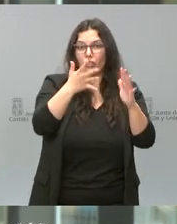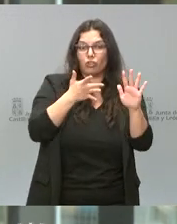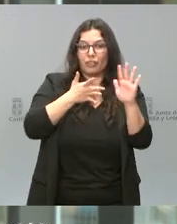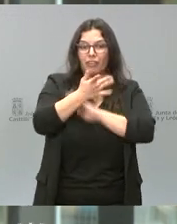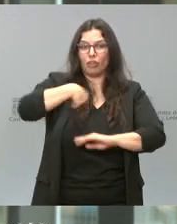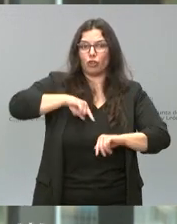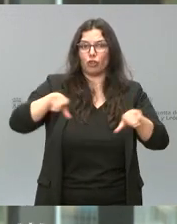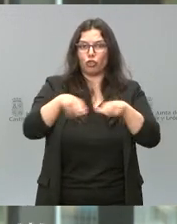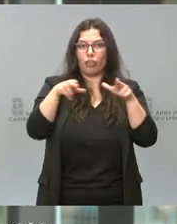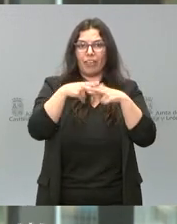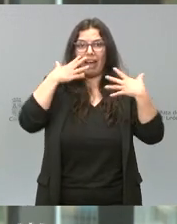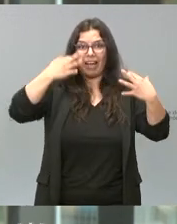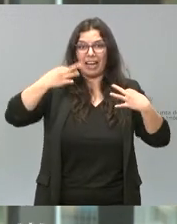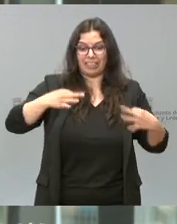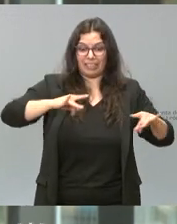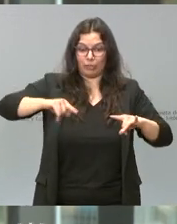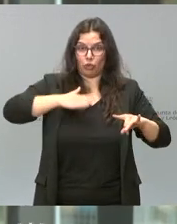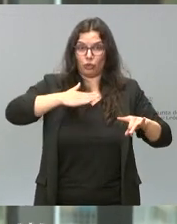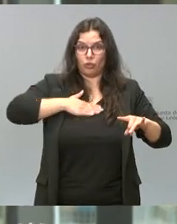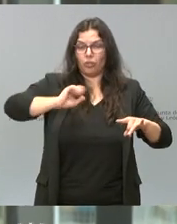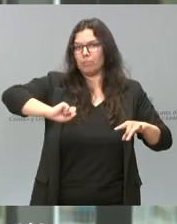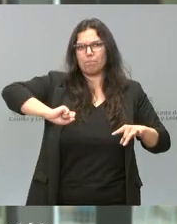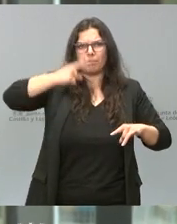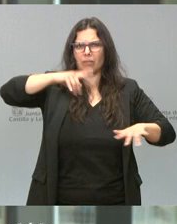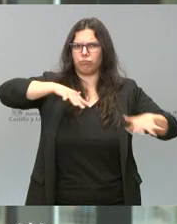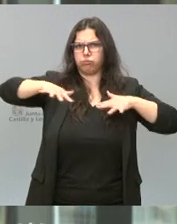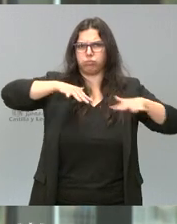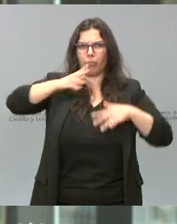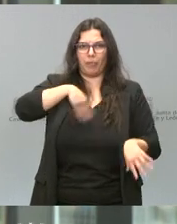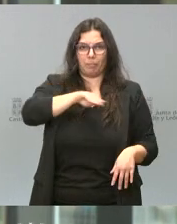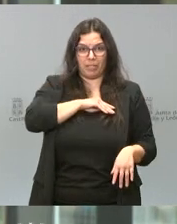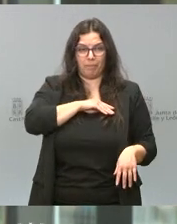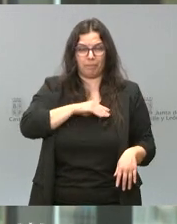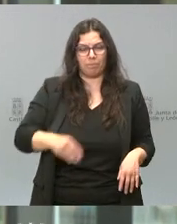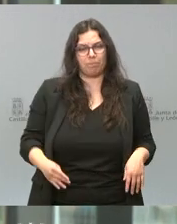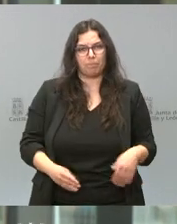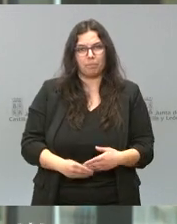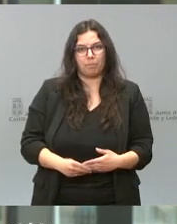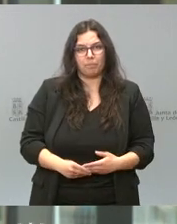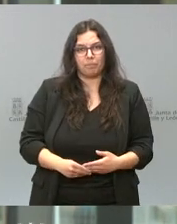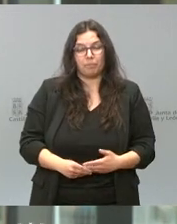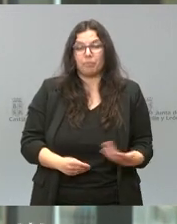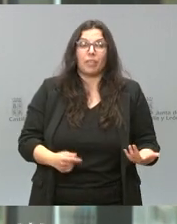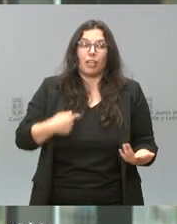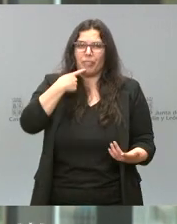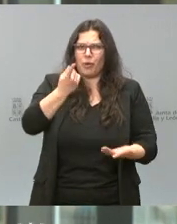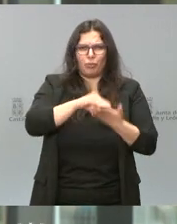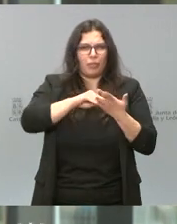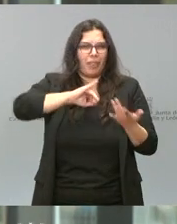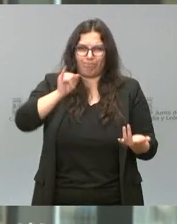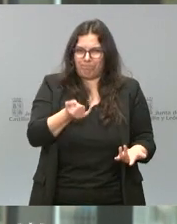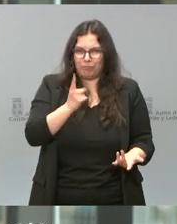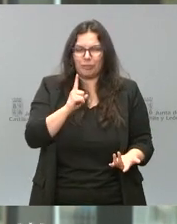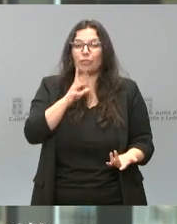sociedad de garantía con origen en nuestro territorio como la más activa de España. Y no me cansaré de decirlo. Es importante